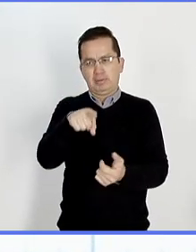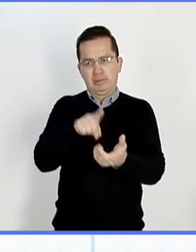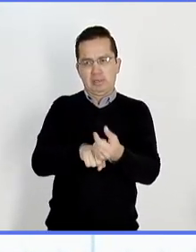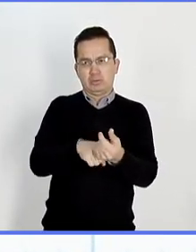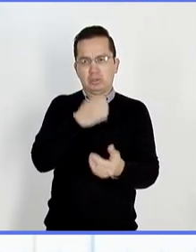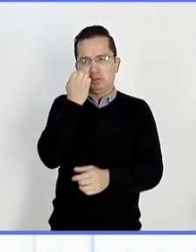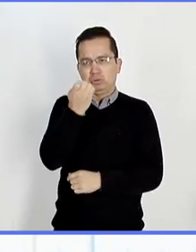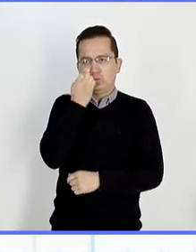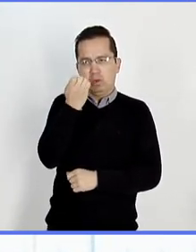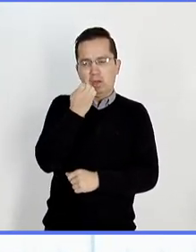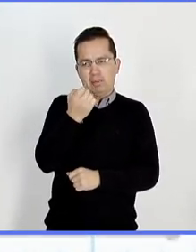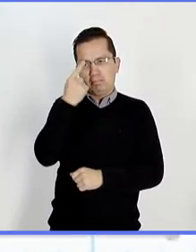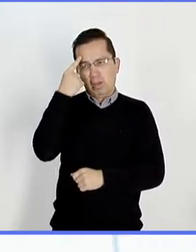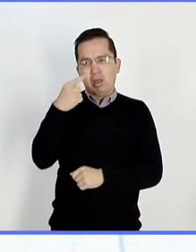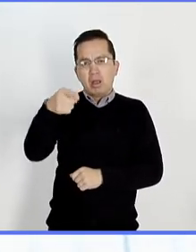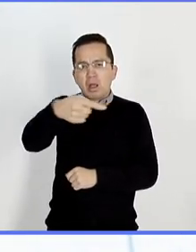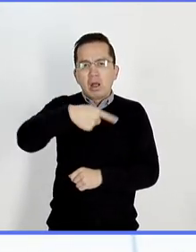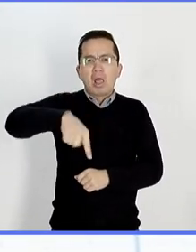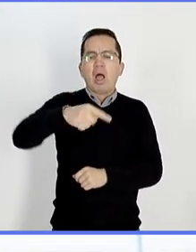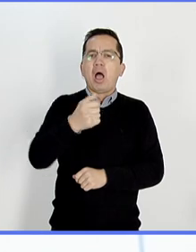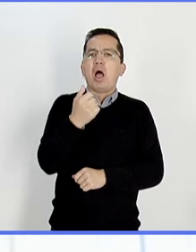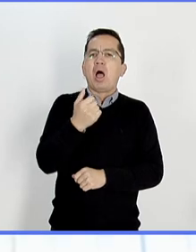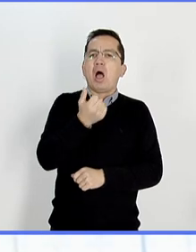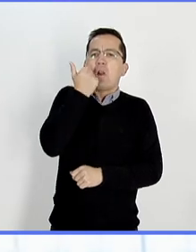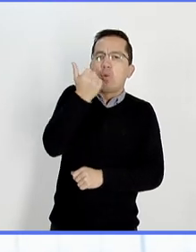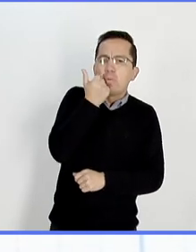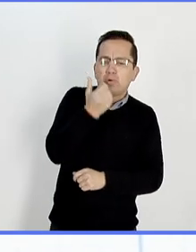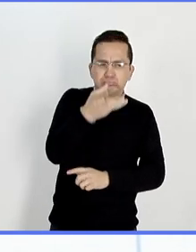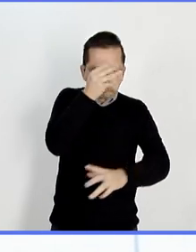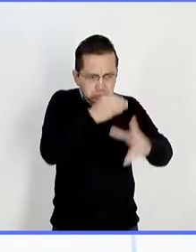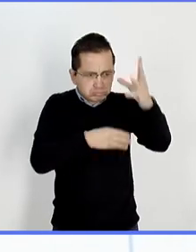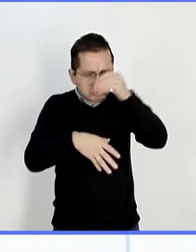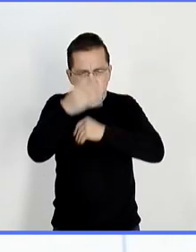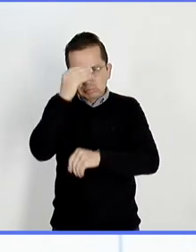y que los alumnos pues estén interactuando fácilmente.